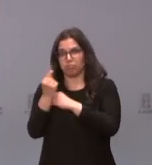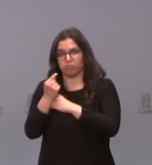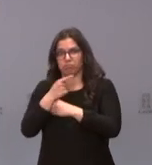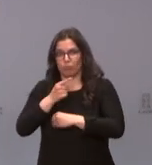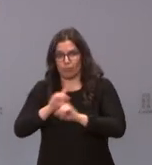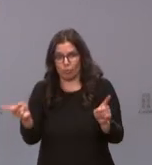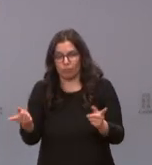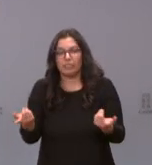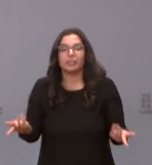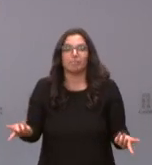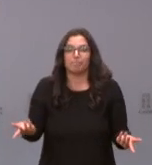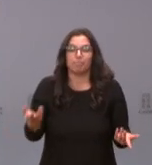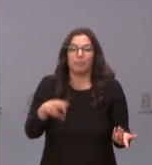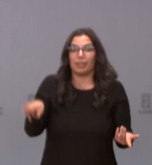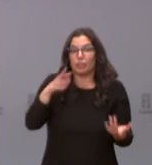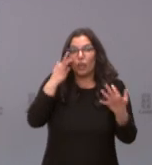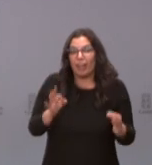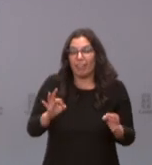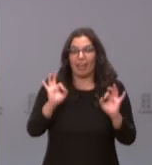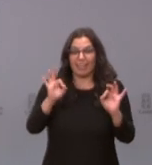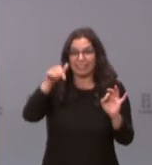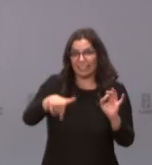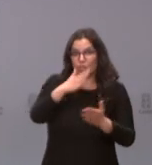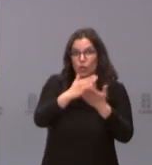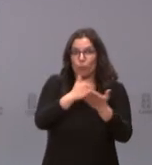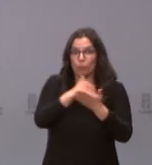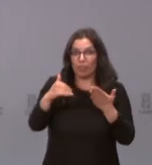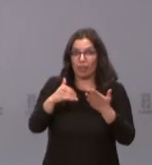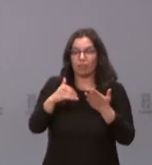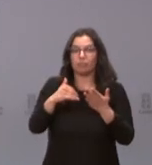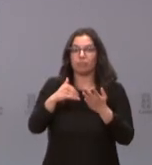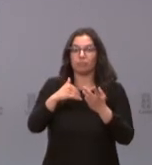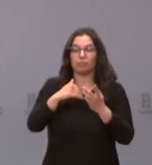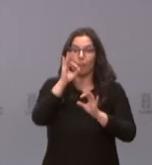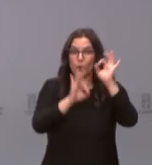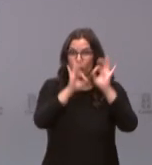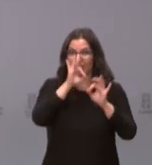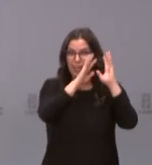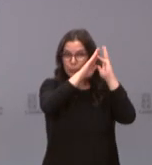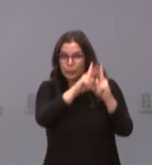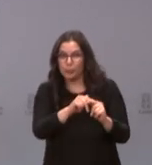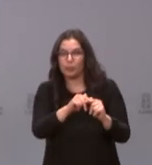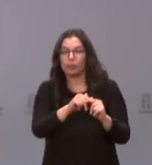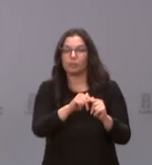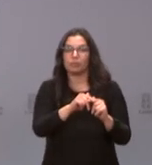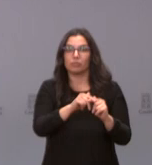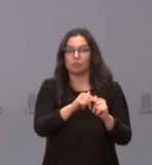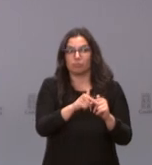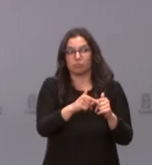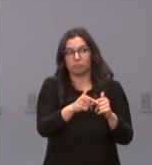anuncias. Pero, insisto, la realidad es esta comunidad en nivel de incidencia está dentro de la